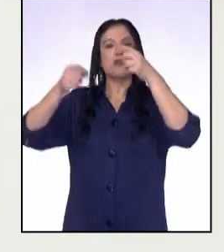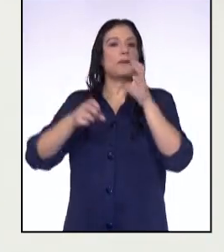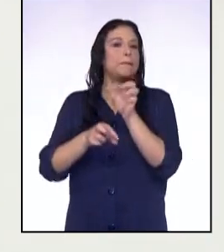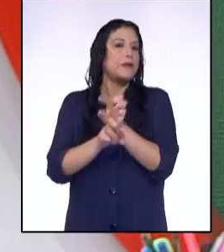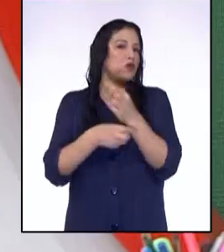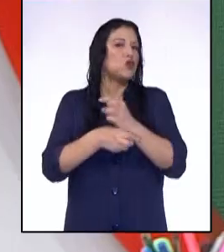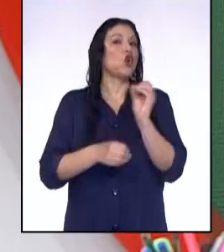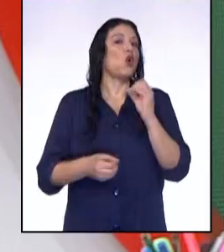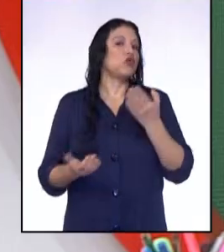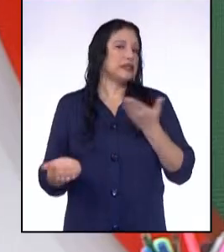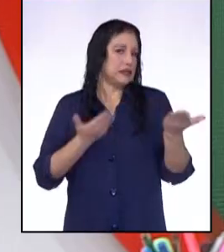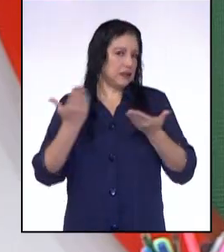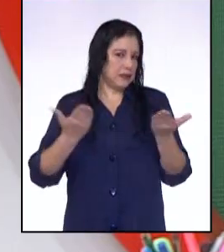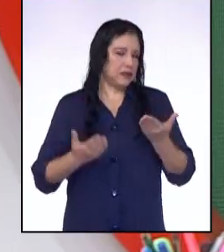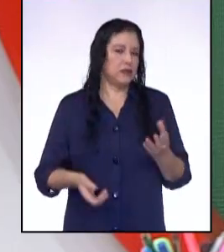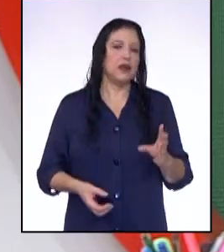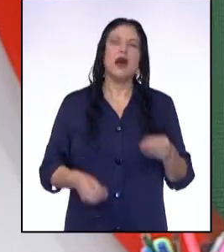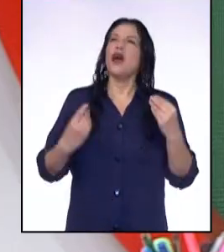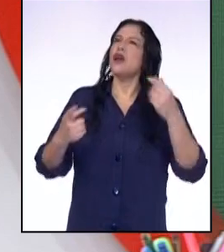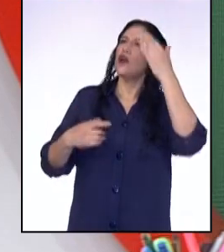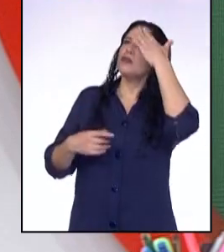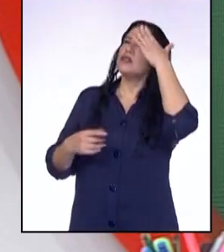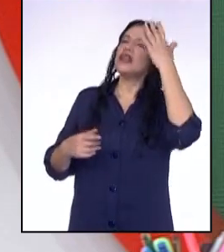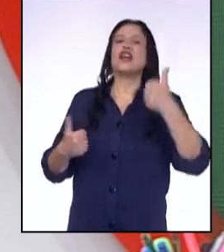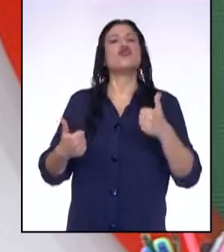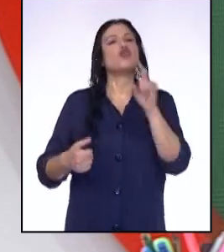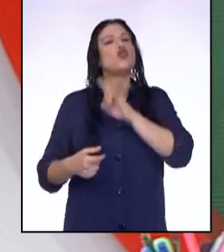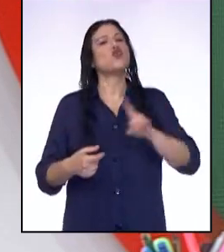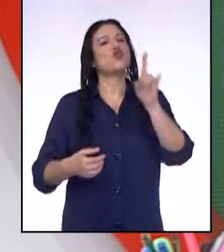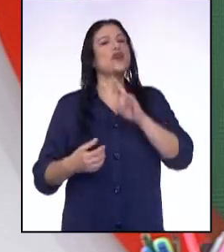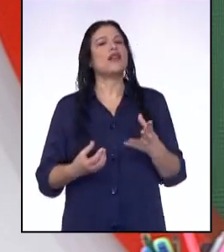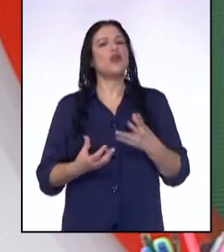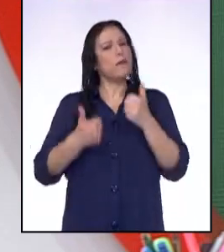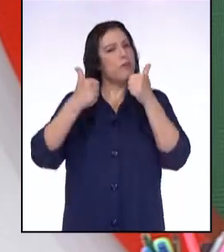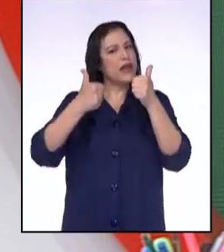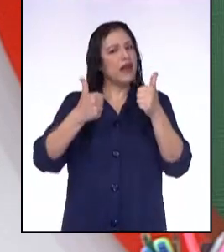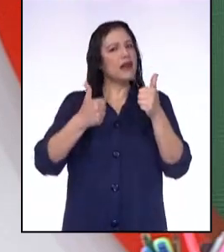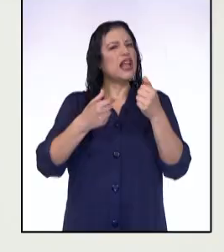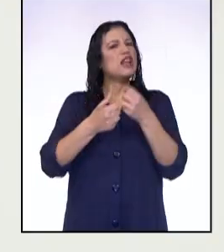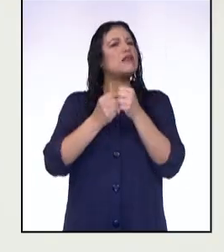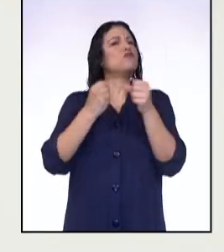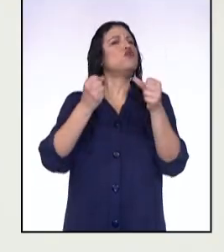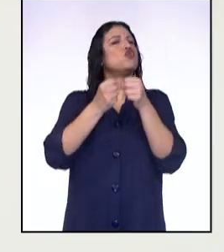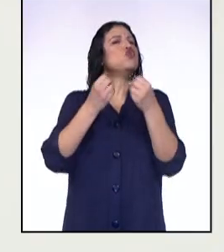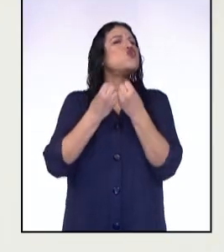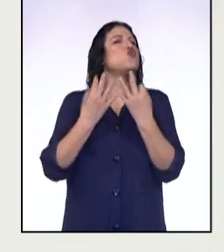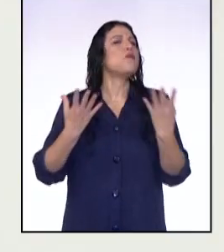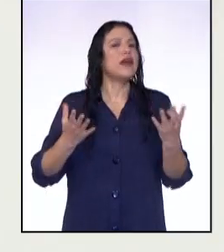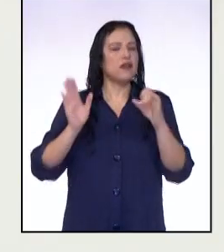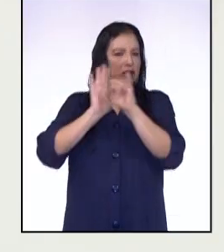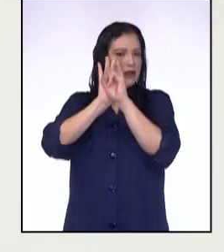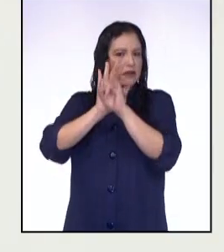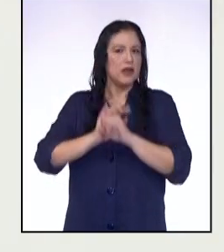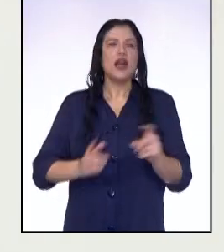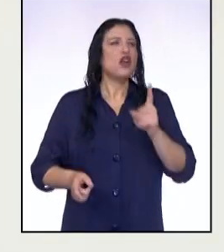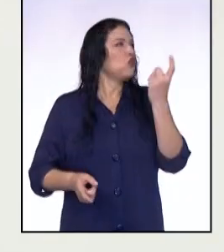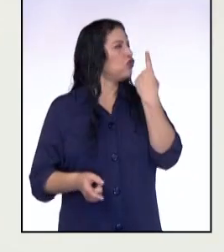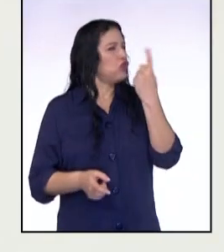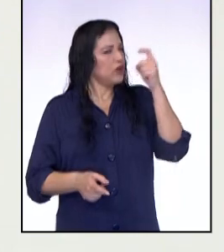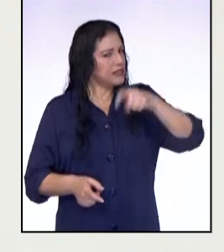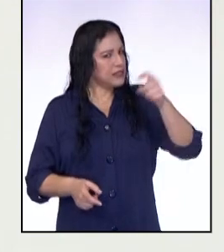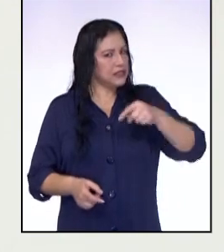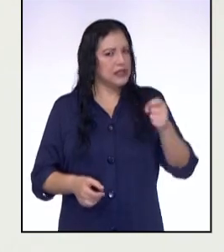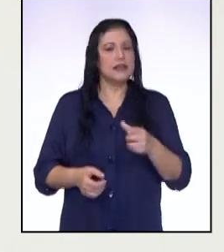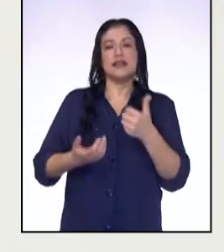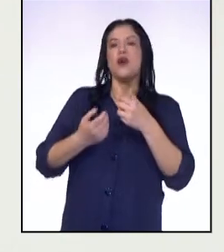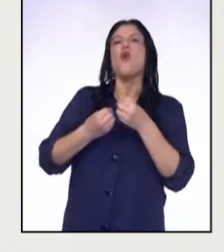o servicio. ¿Y cómo sé que estoy utilizando la cantidad correcta de imágenes en la infografía? En realidad no solo es necesario saber si la cantidad